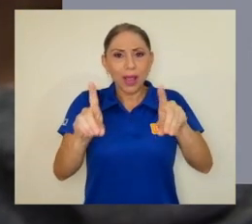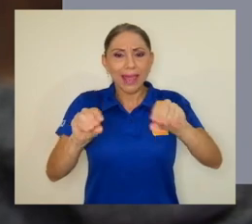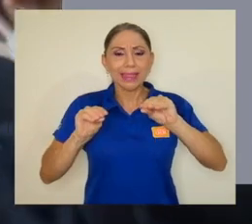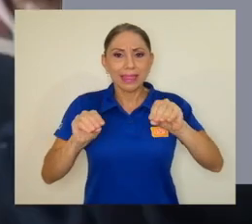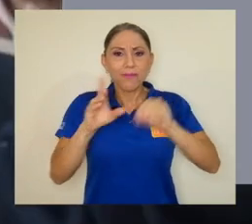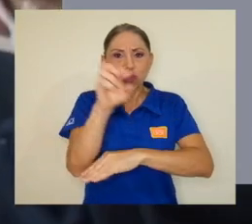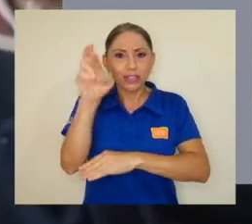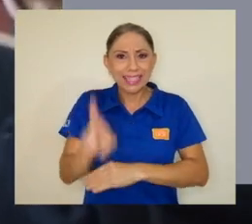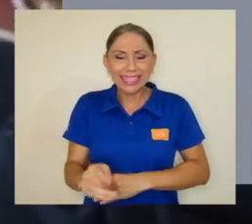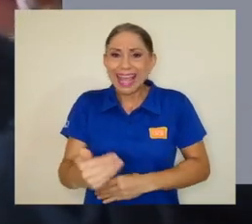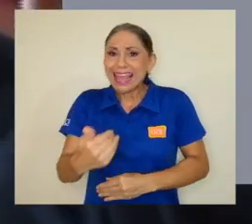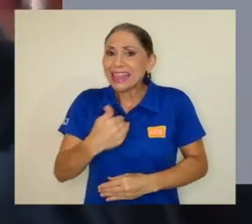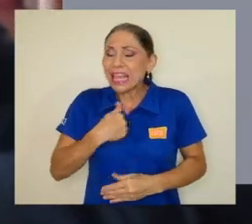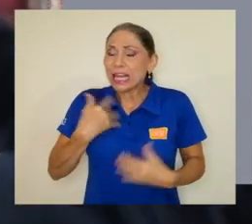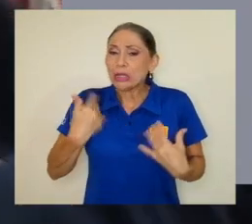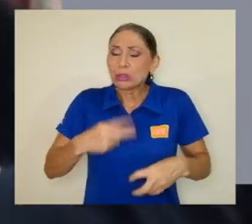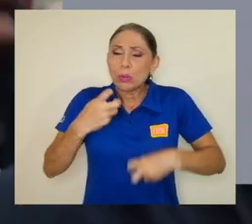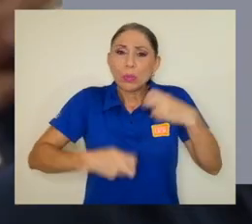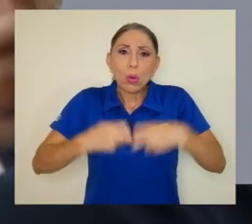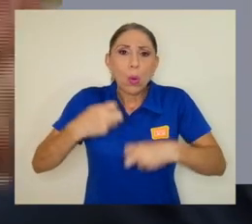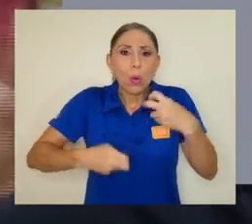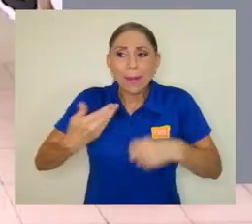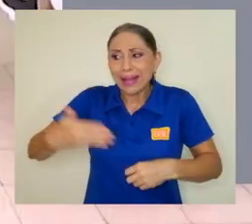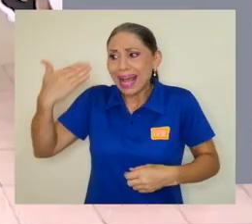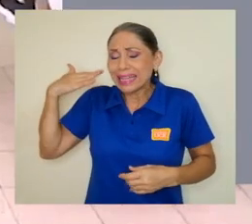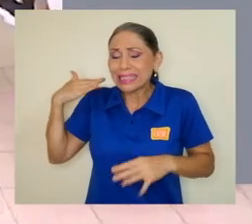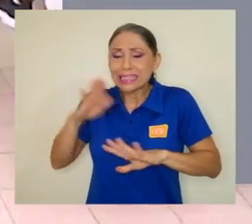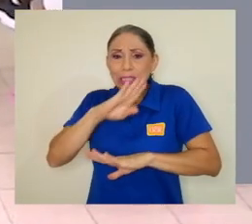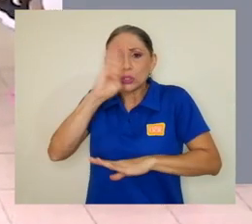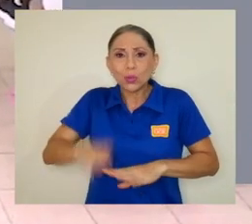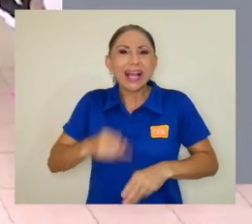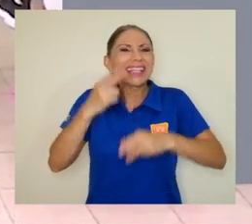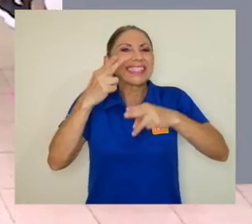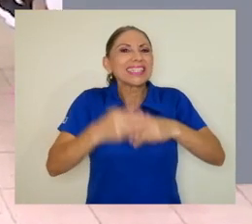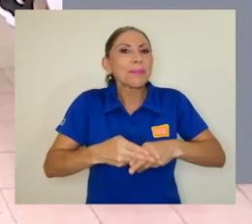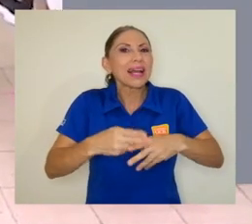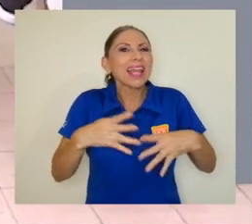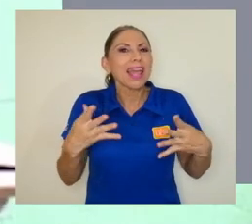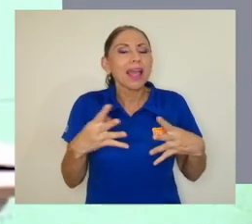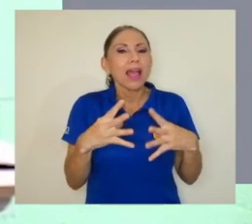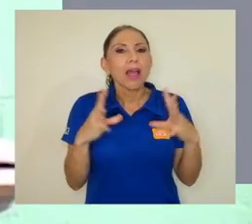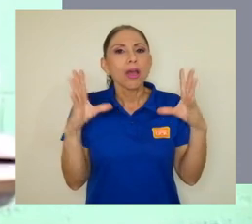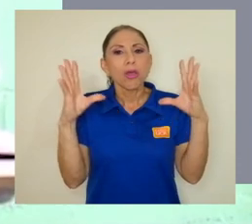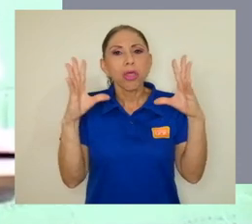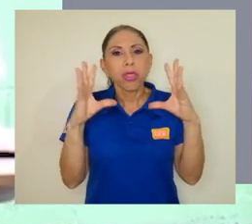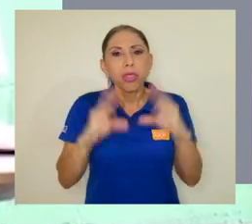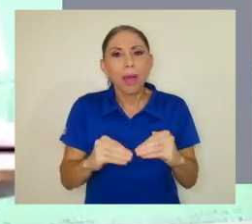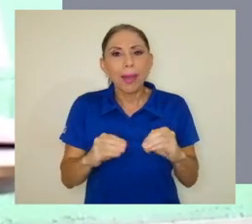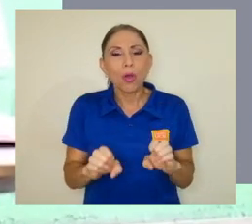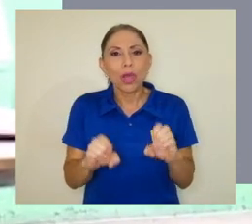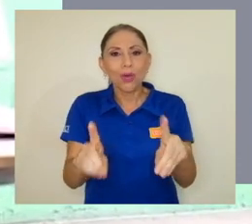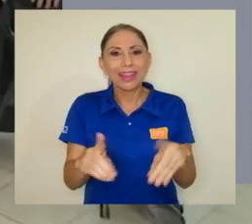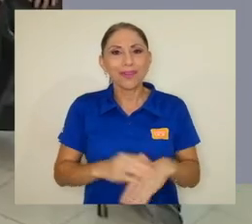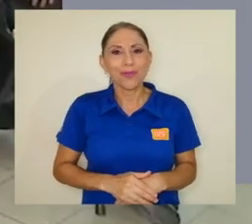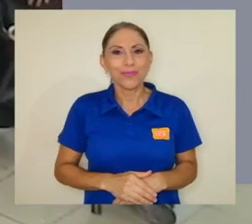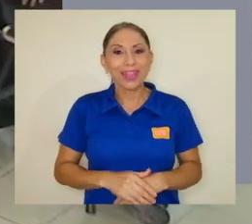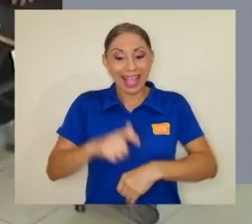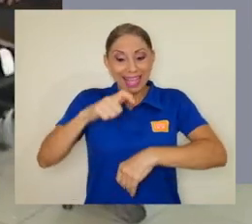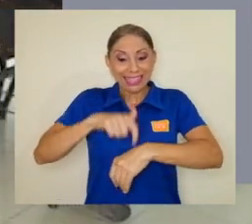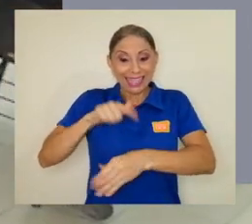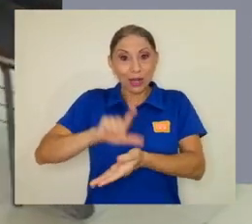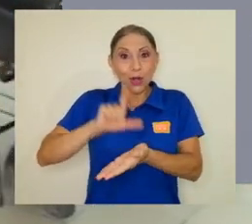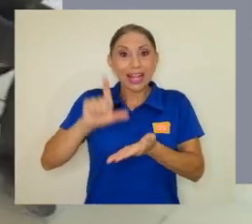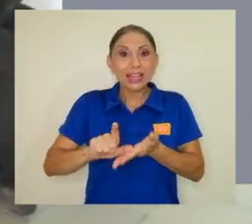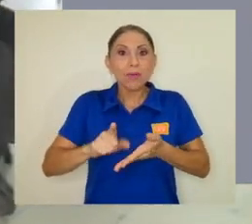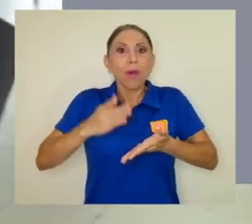costarricense atraviesa una grave crisis histórica, un apagón educativo. Constantes interrupciones del